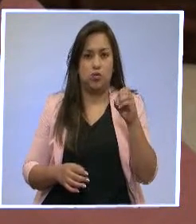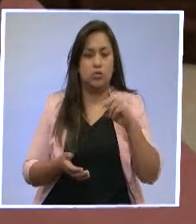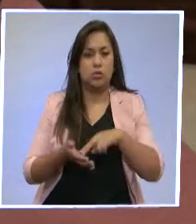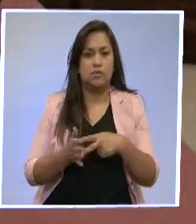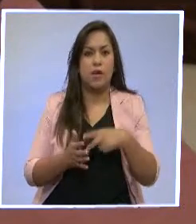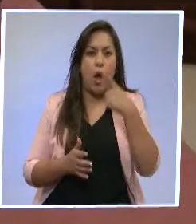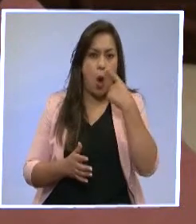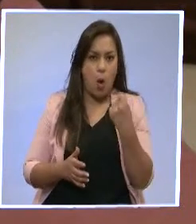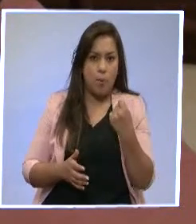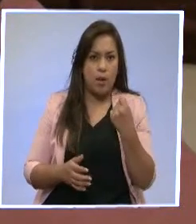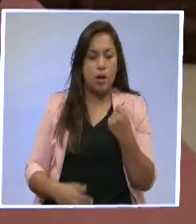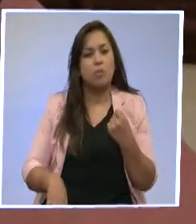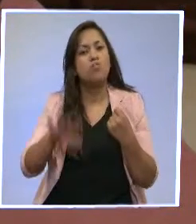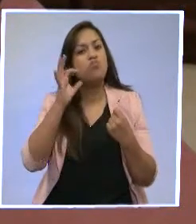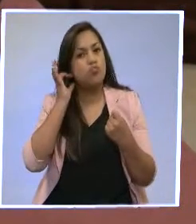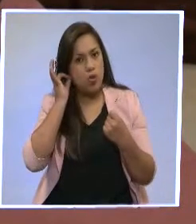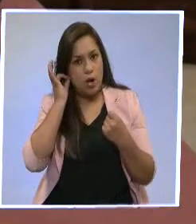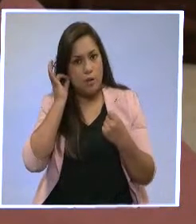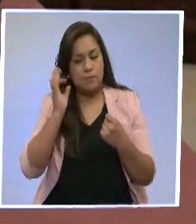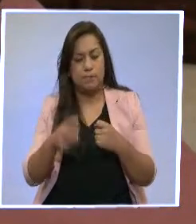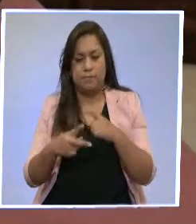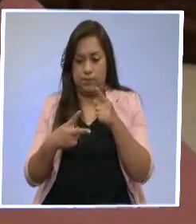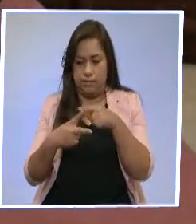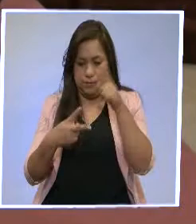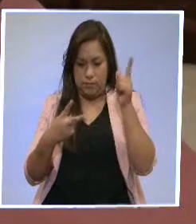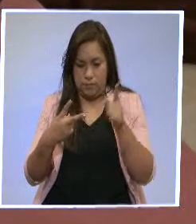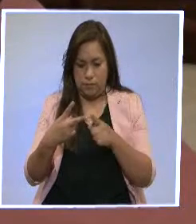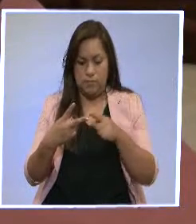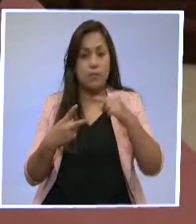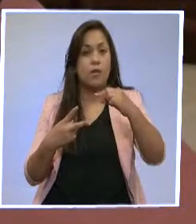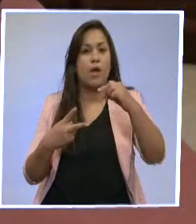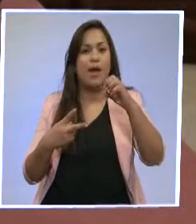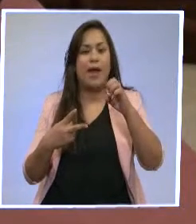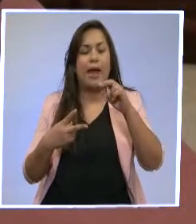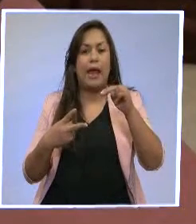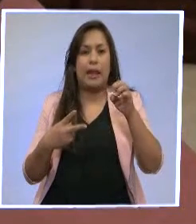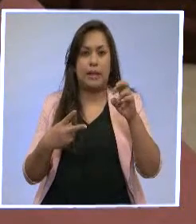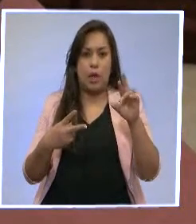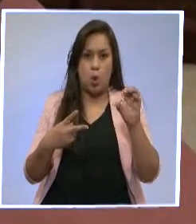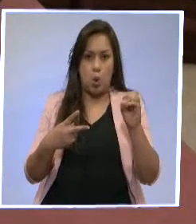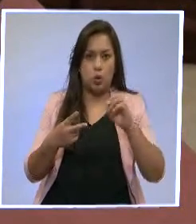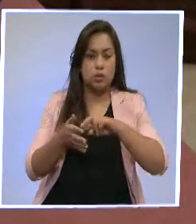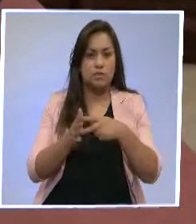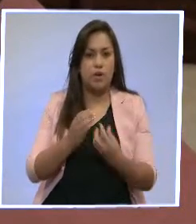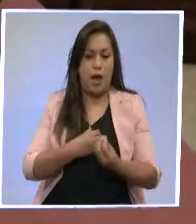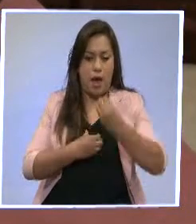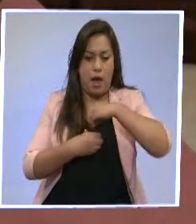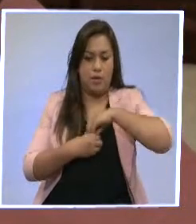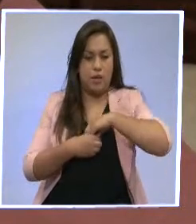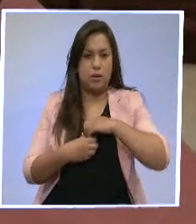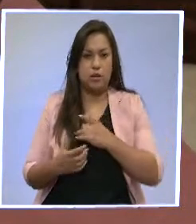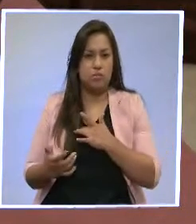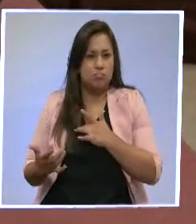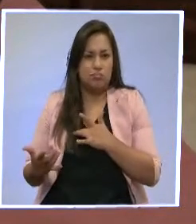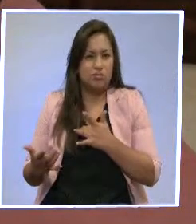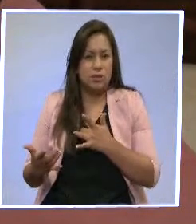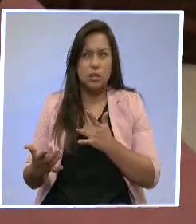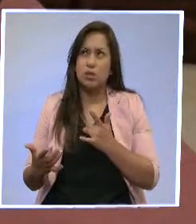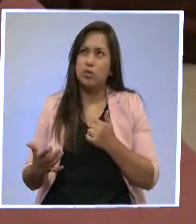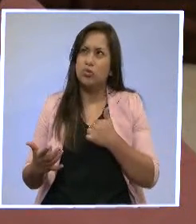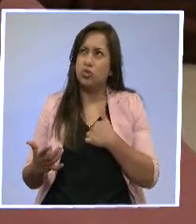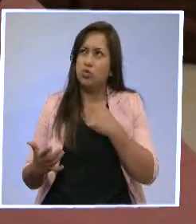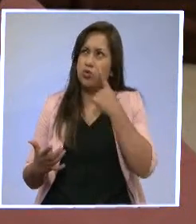lo que uno siente, como uno se manifiesta. Como uno se define. Exactamente. Es muy diferente. Y por eso hemos creído conveniente